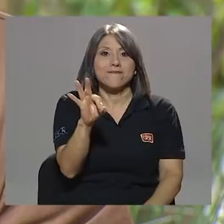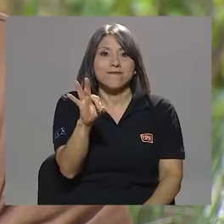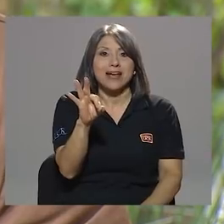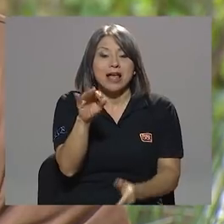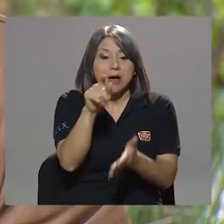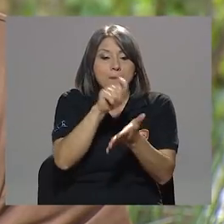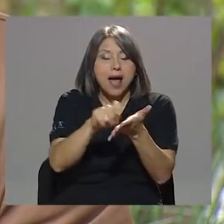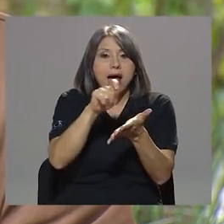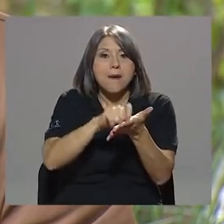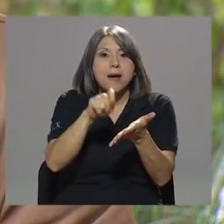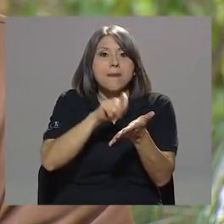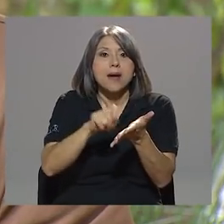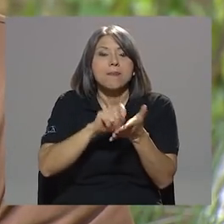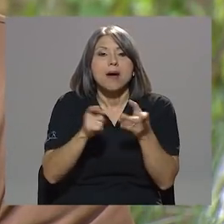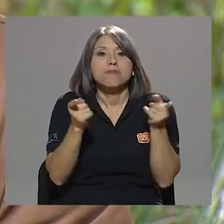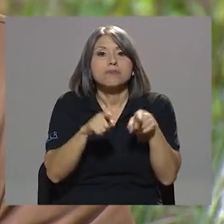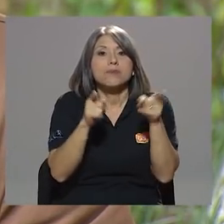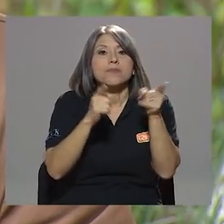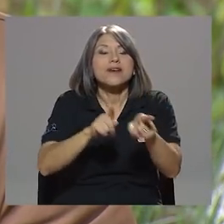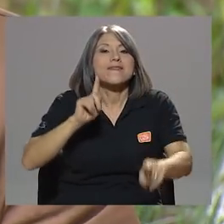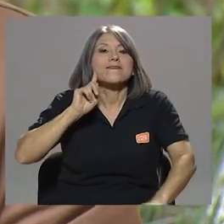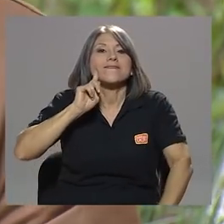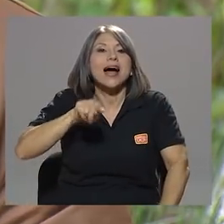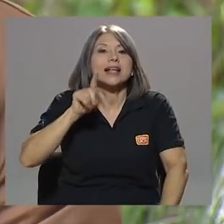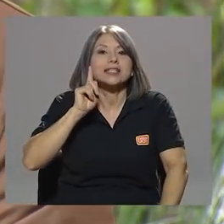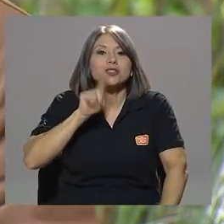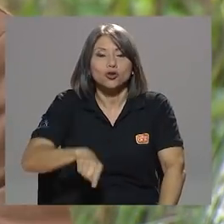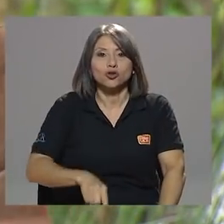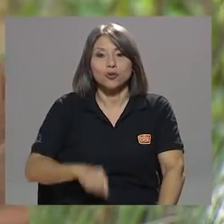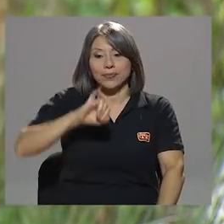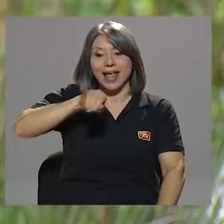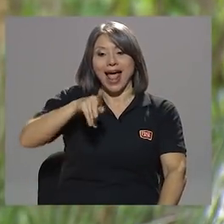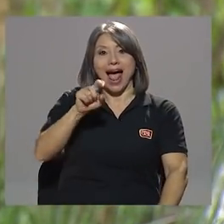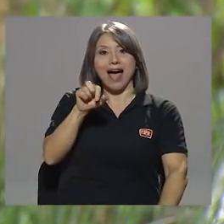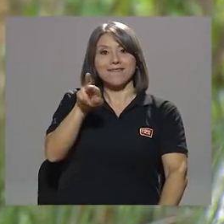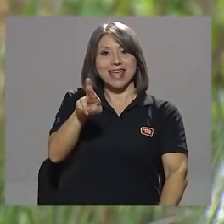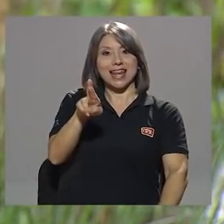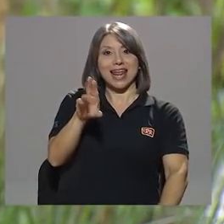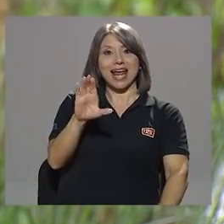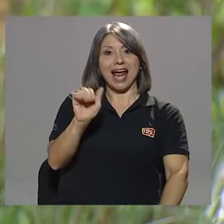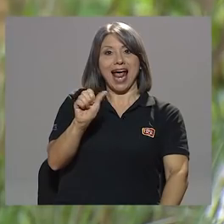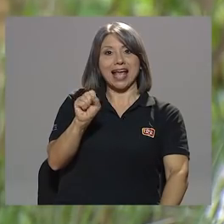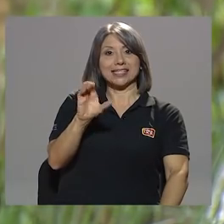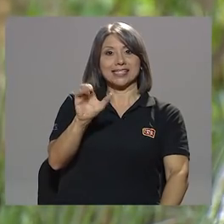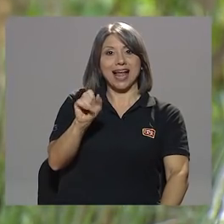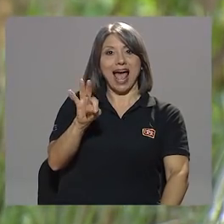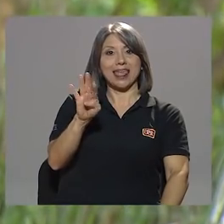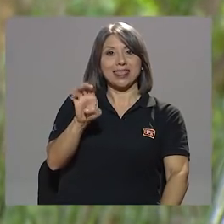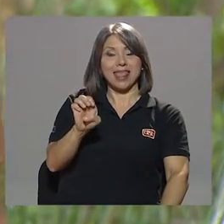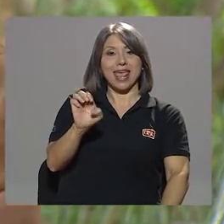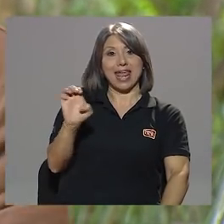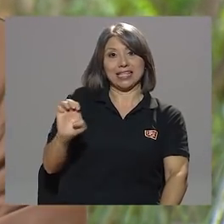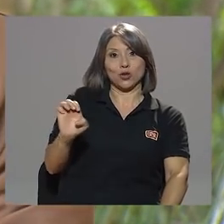falsos. Javier Cascante Lizondo mintió.